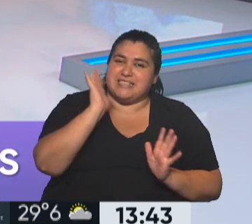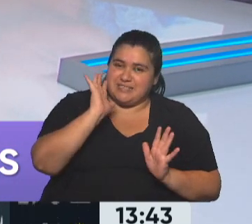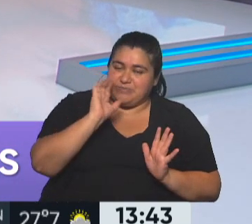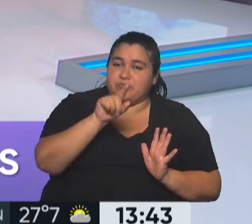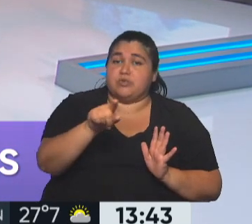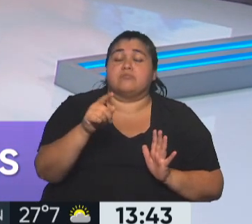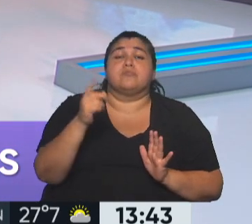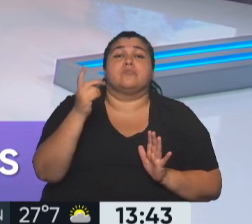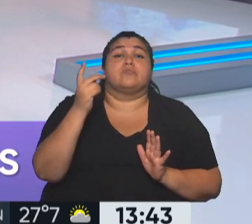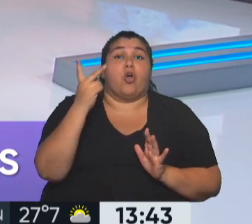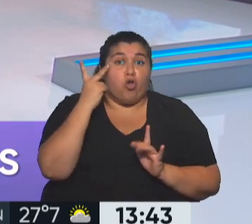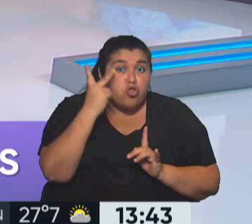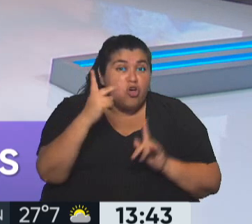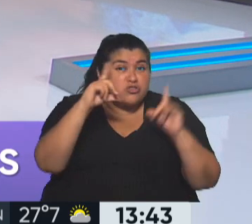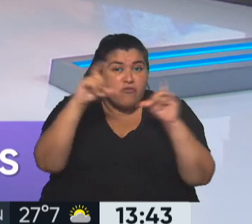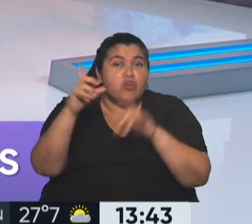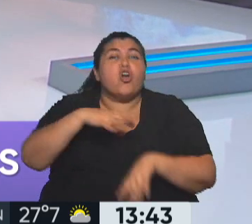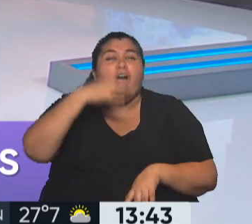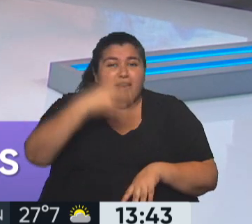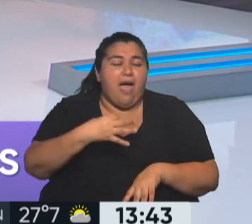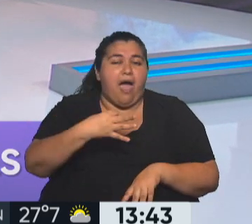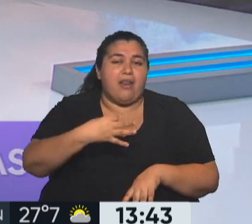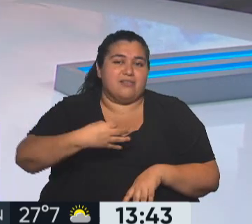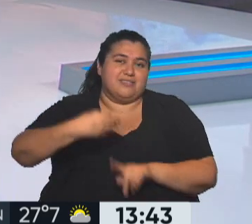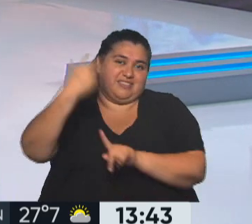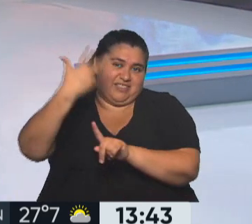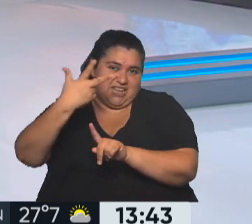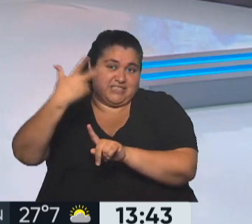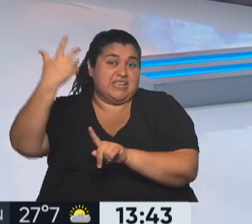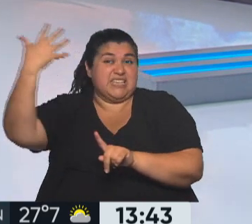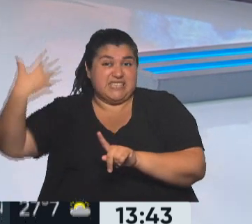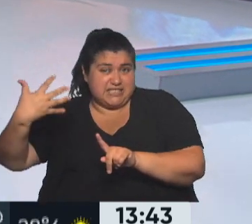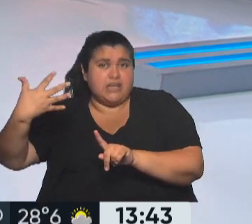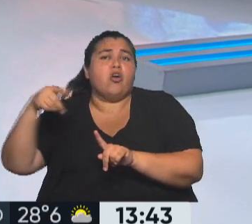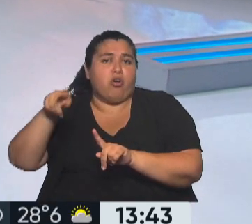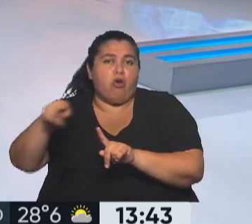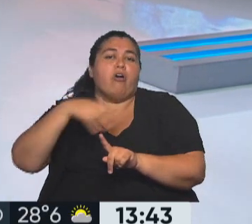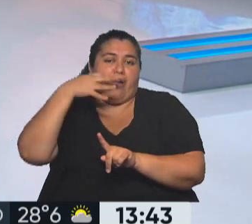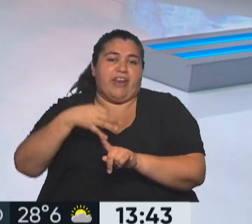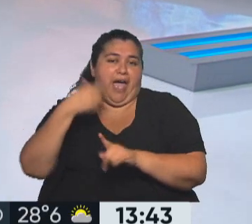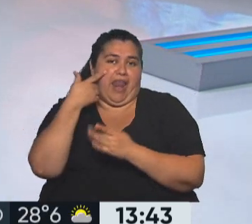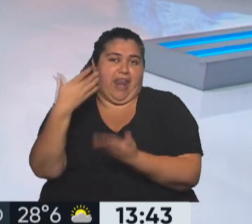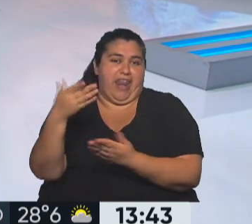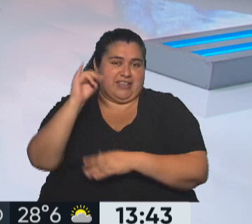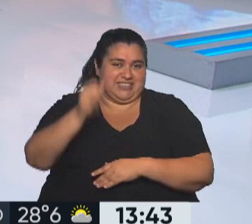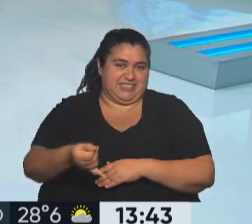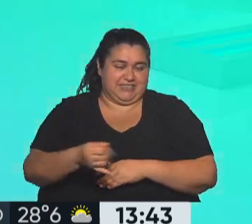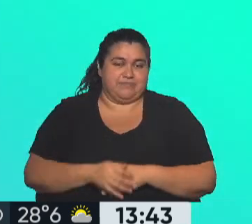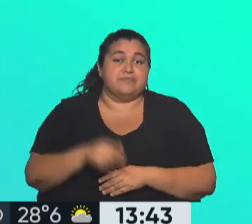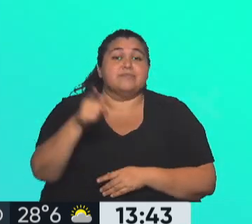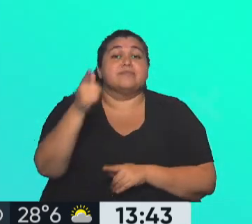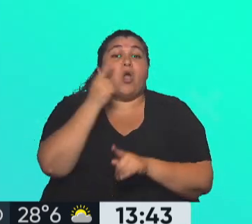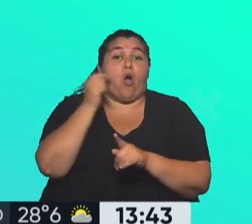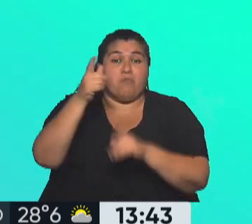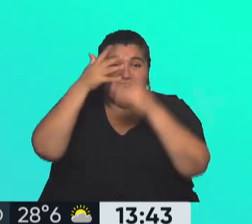las dos fotos reales eran la tercera y la última. Acá las tenemos. Este chico, que es